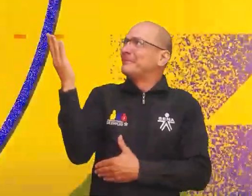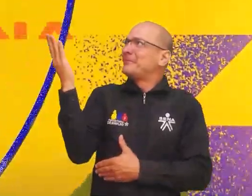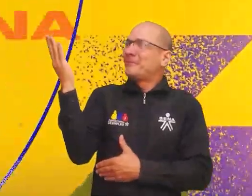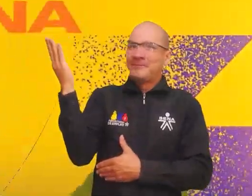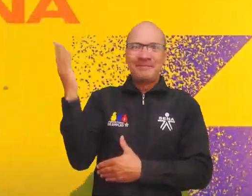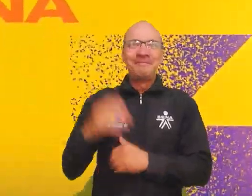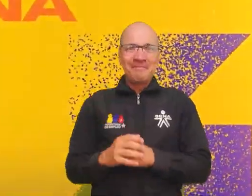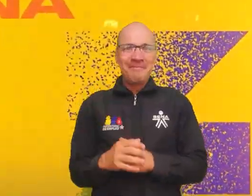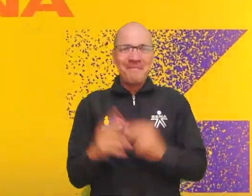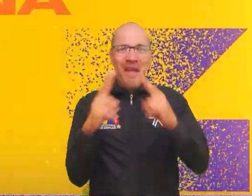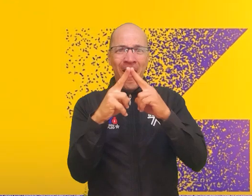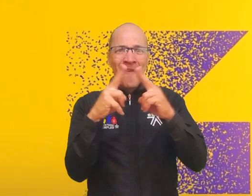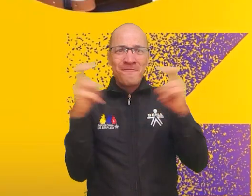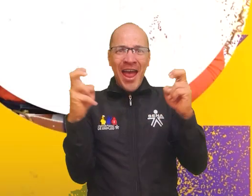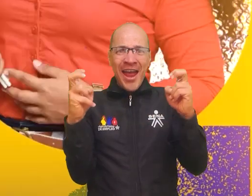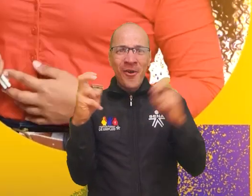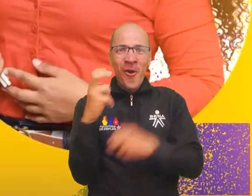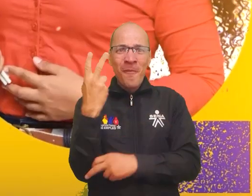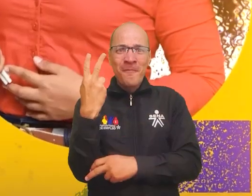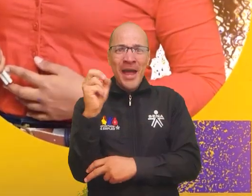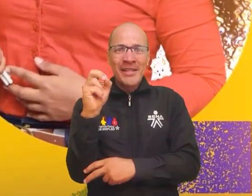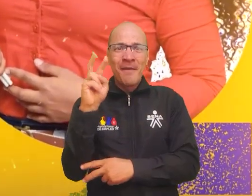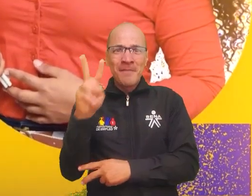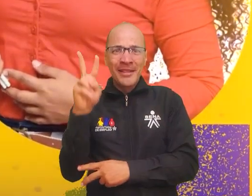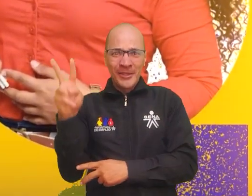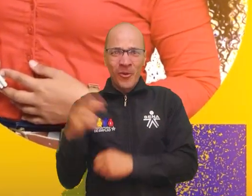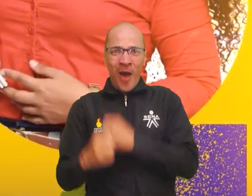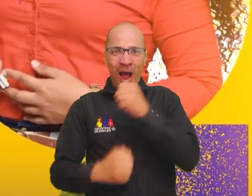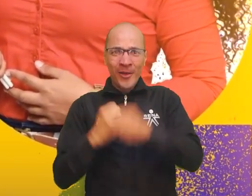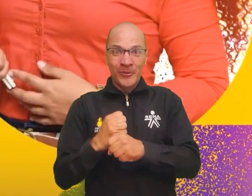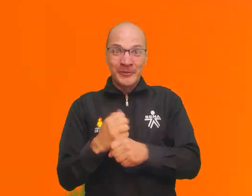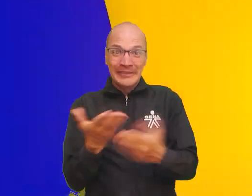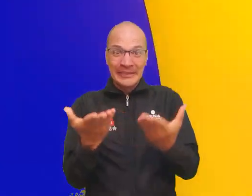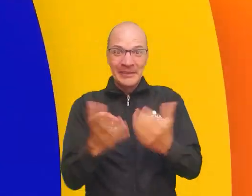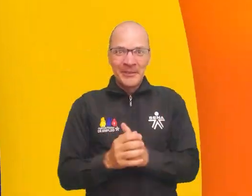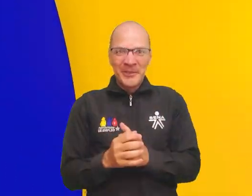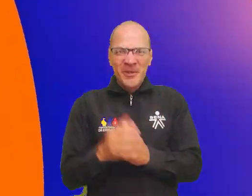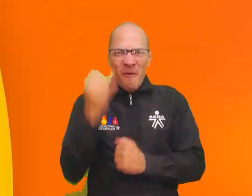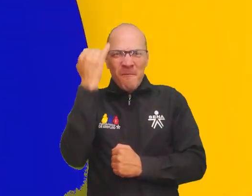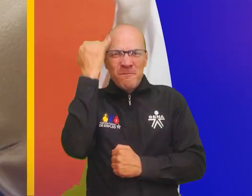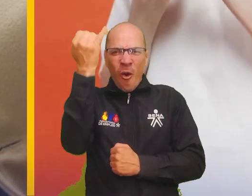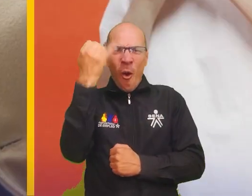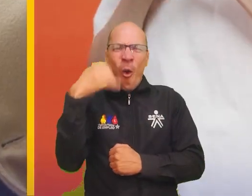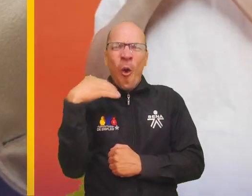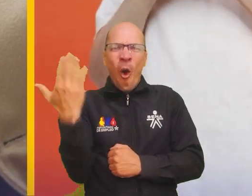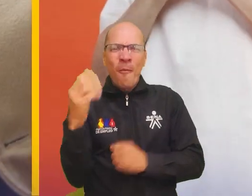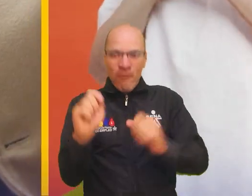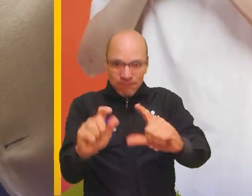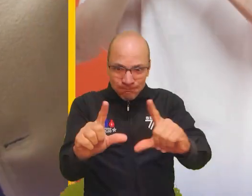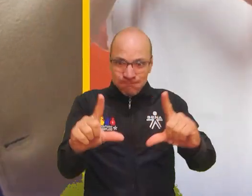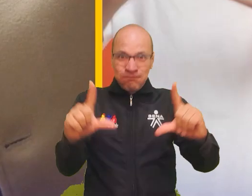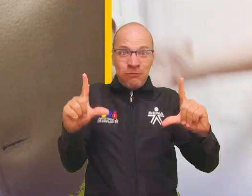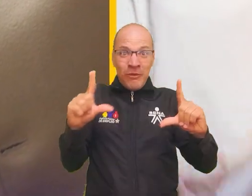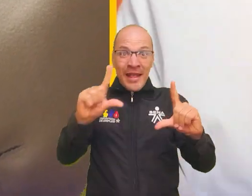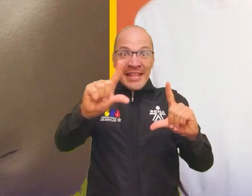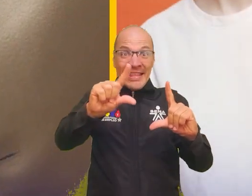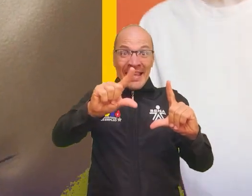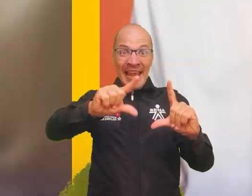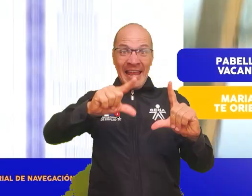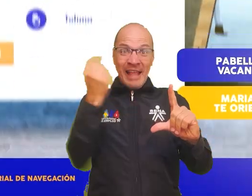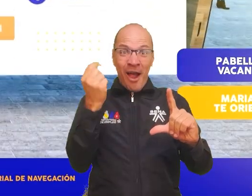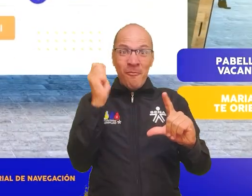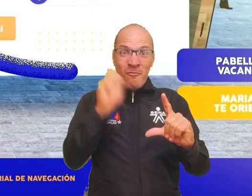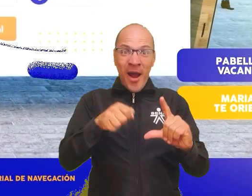desarrollamos Expo Empleo Sena 2022. Una iniciativa diseñada en un entorno digital en la que puedes